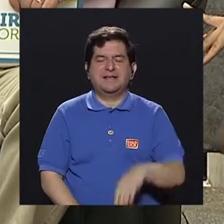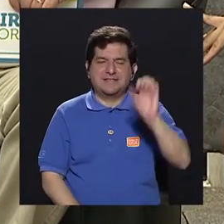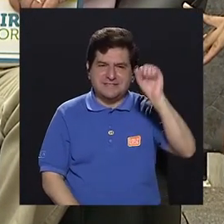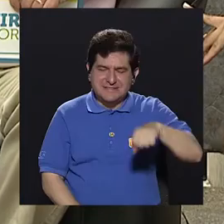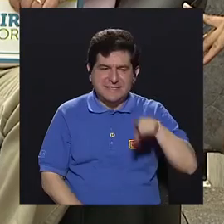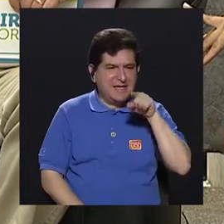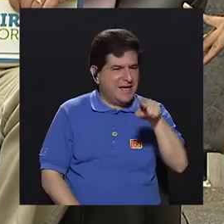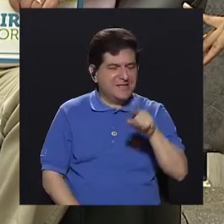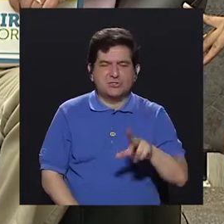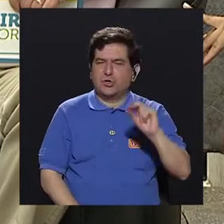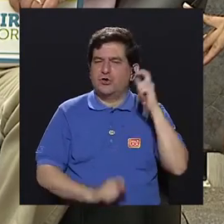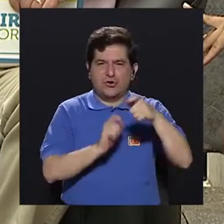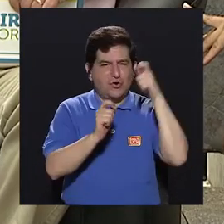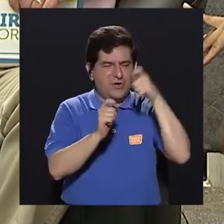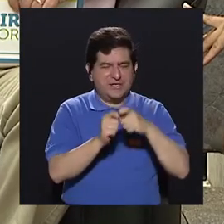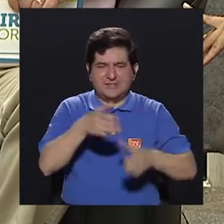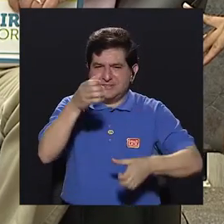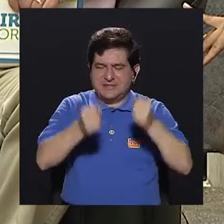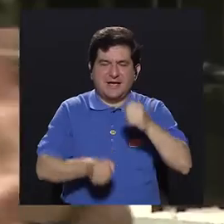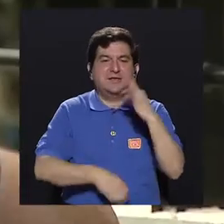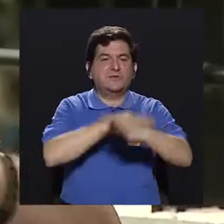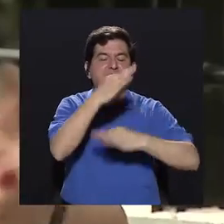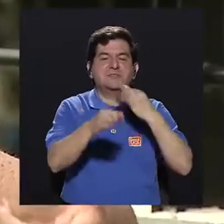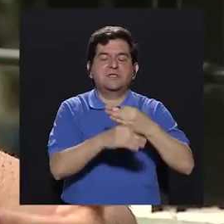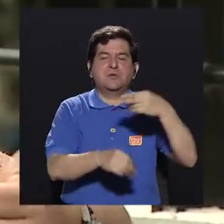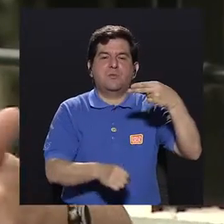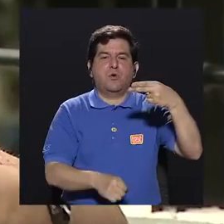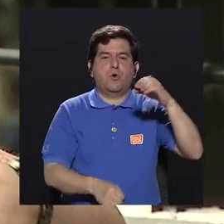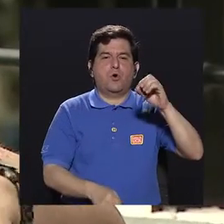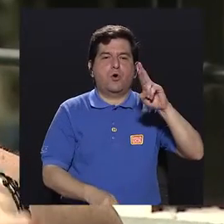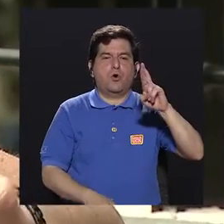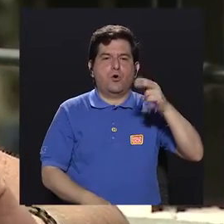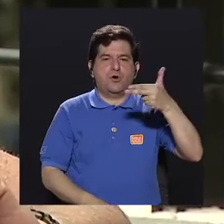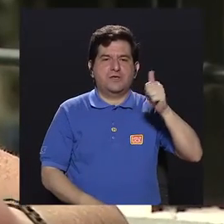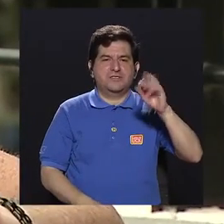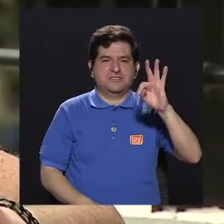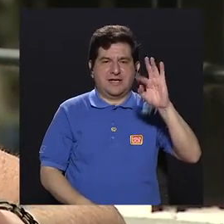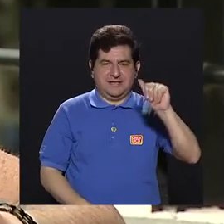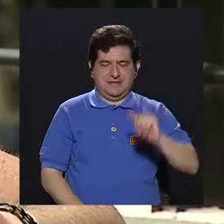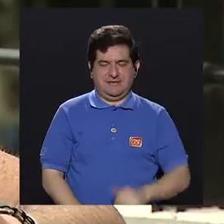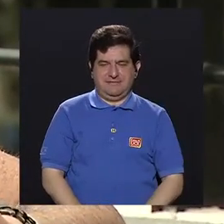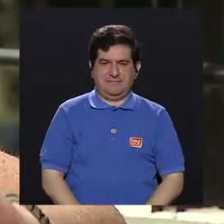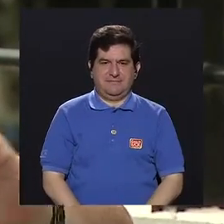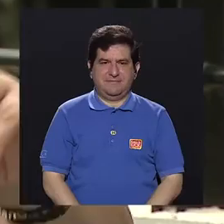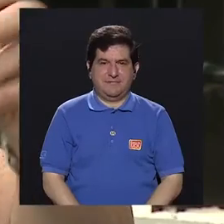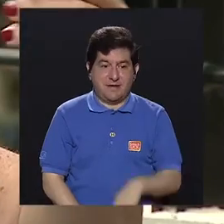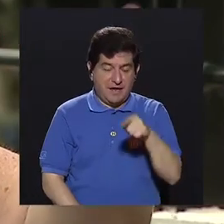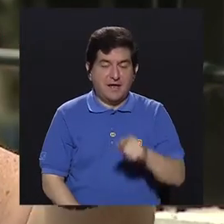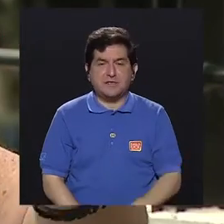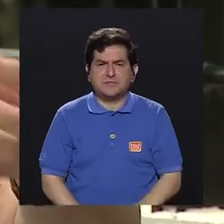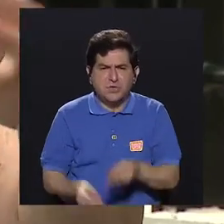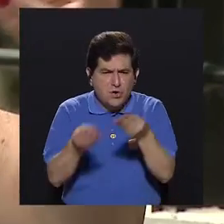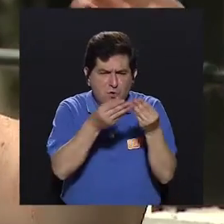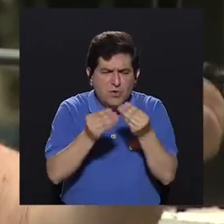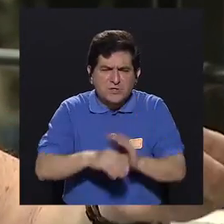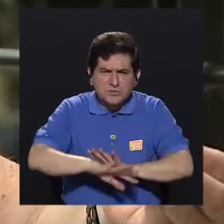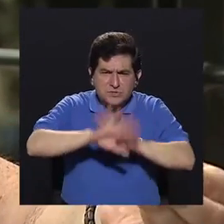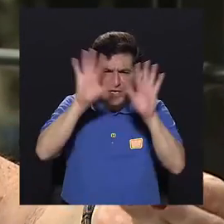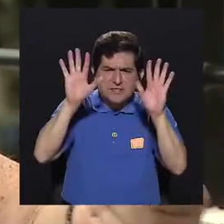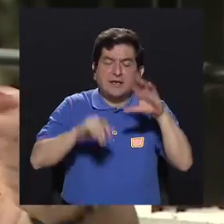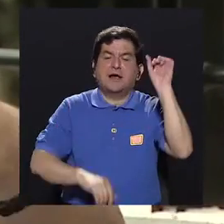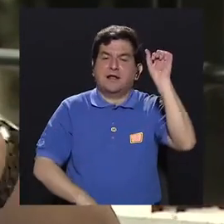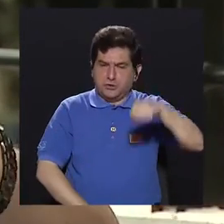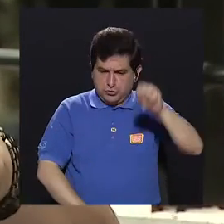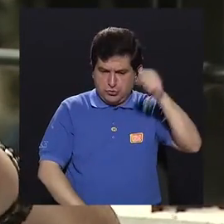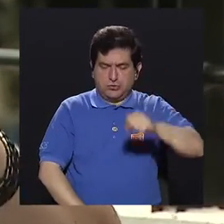exactamente una leche, sino es como una horchata, ¿verdad?, más… Sería una forma más apropiada, un líquido claro que sale.